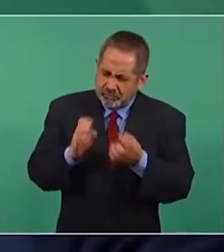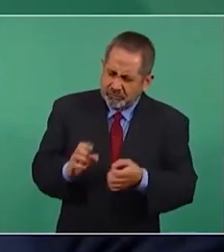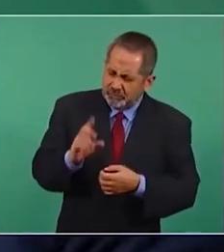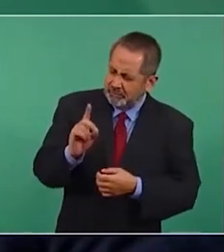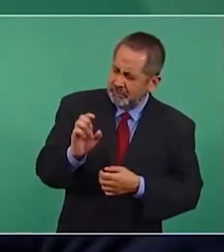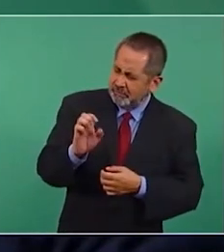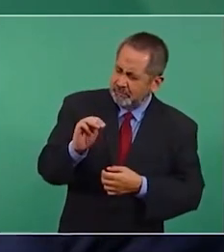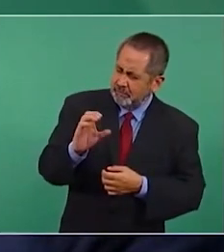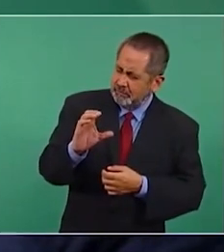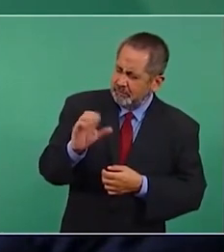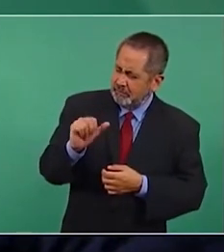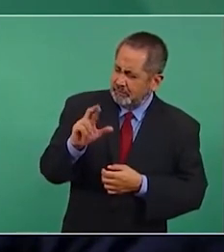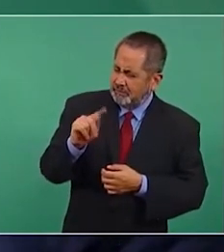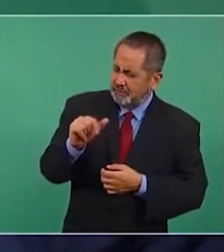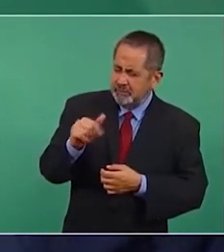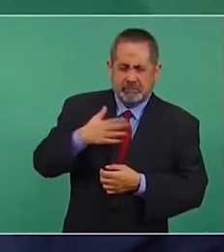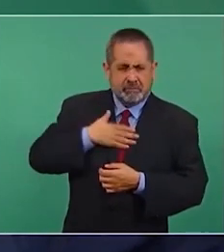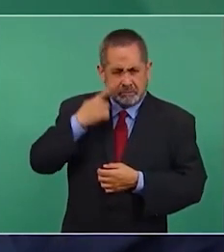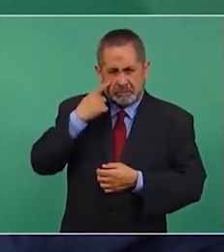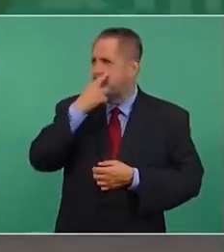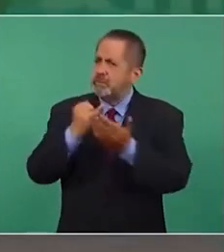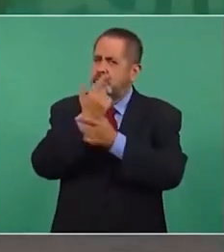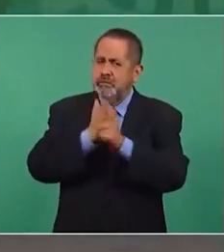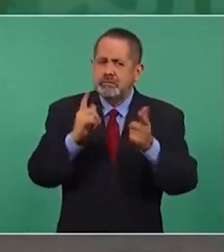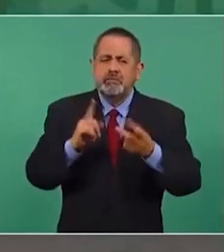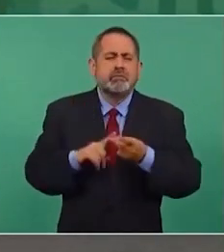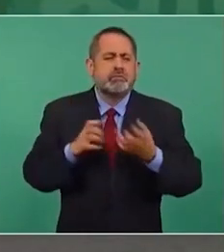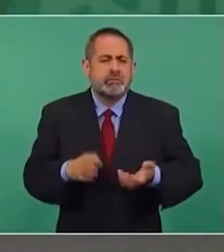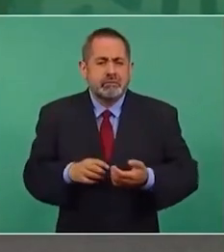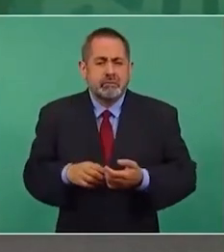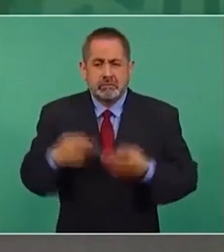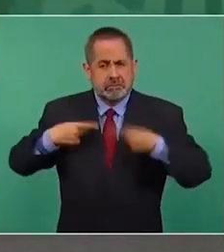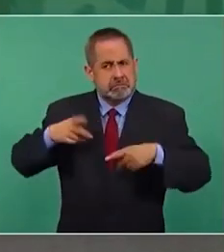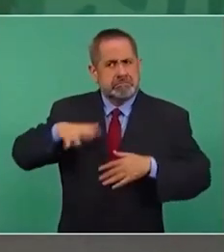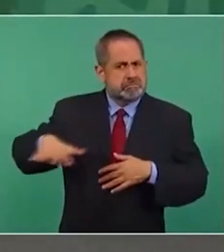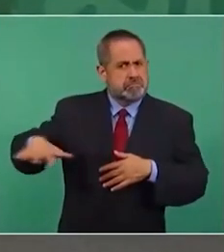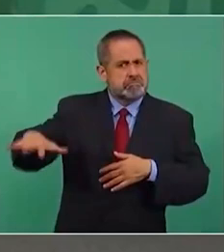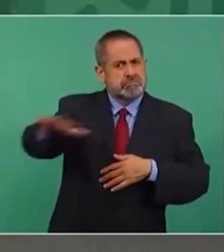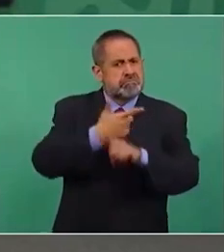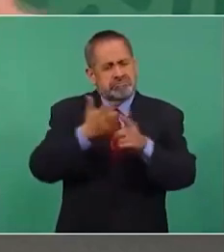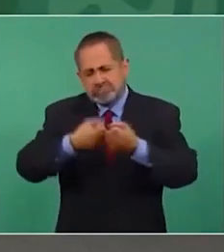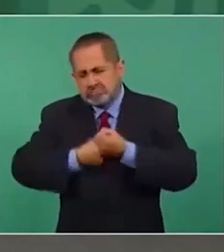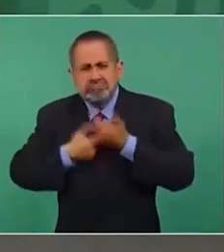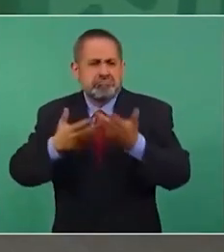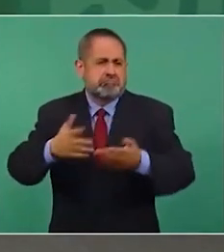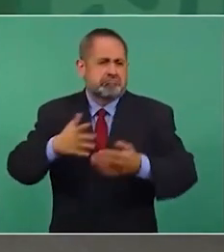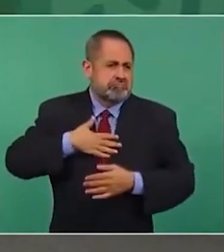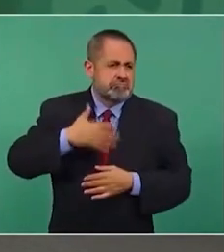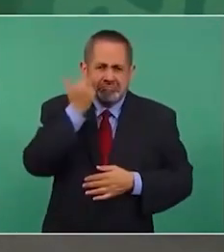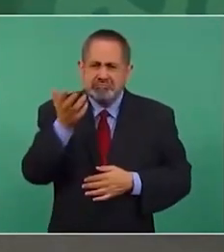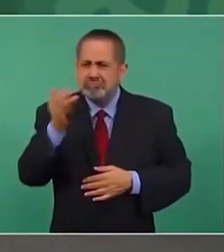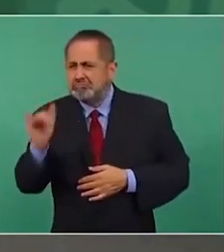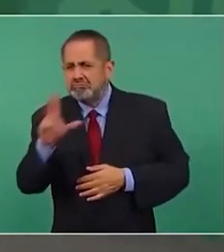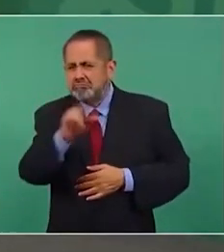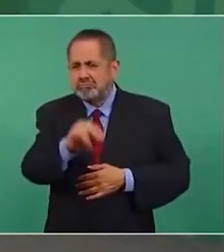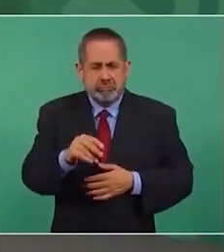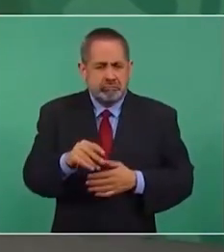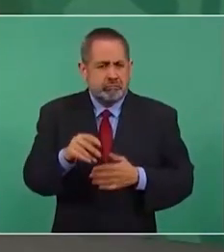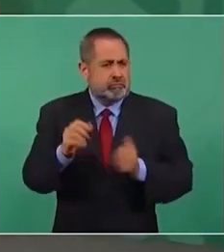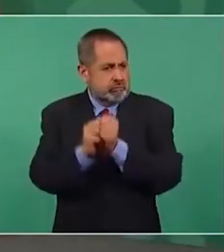va a tener la libertad de expresarse de manifestarse además por la vía